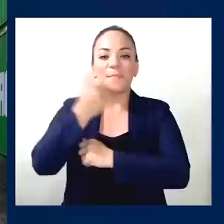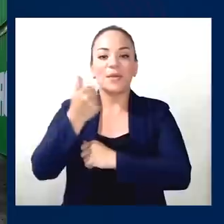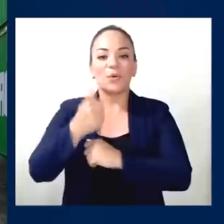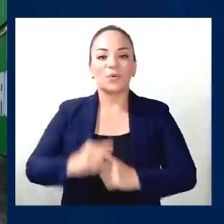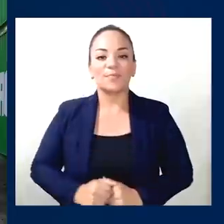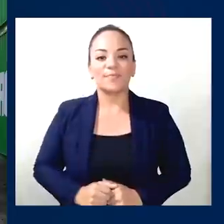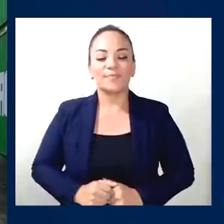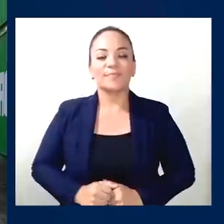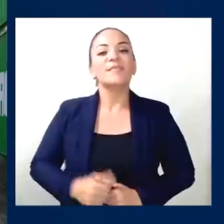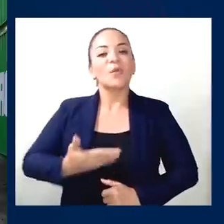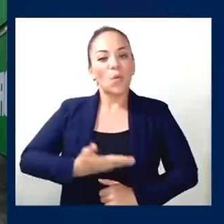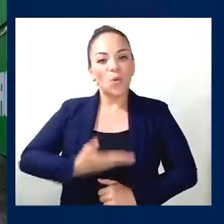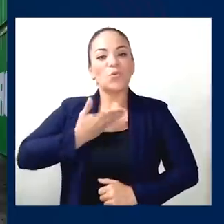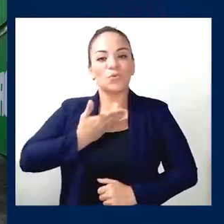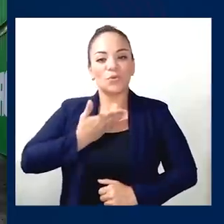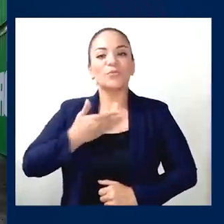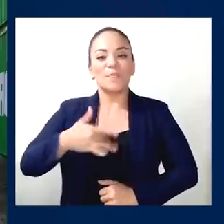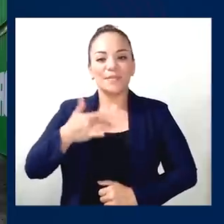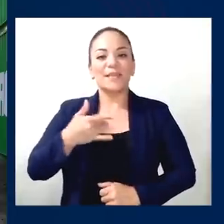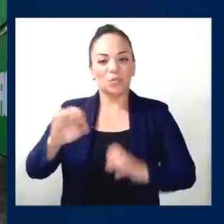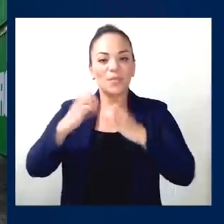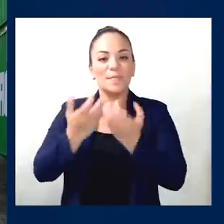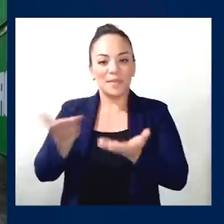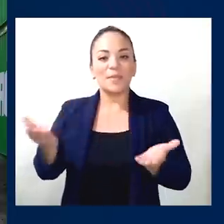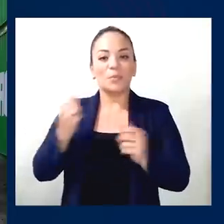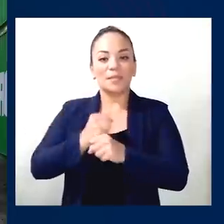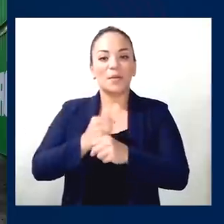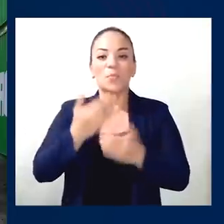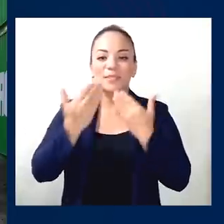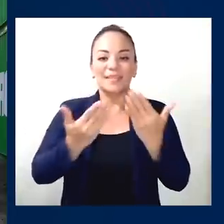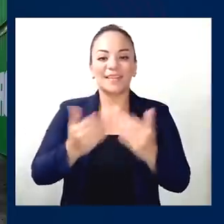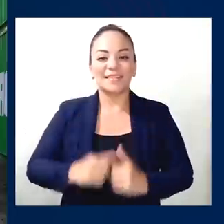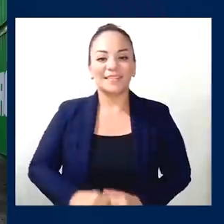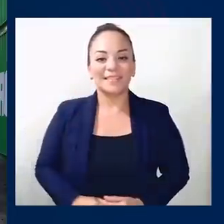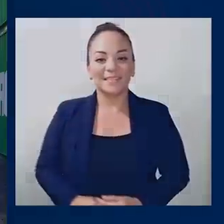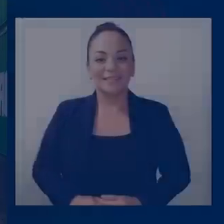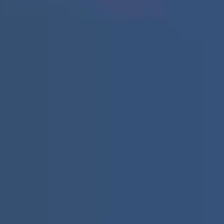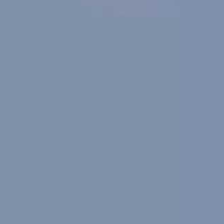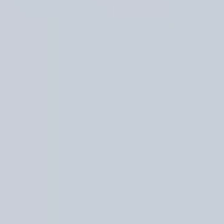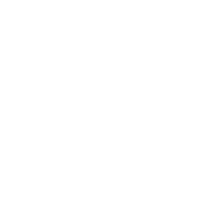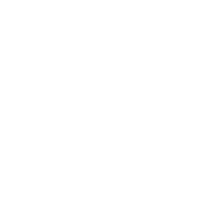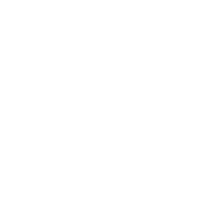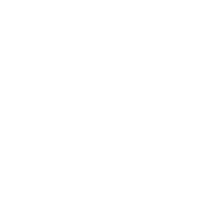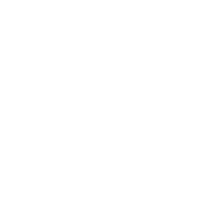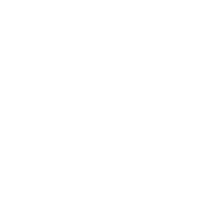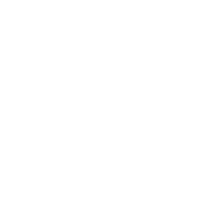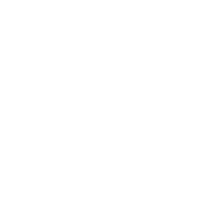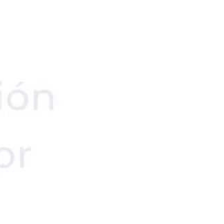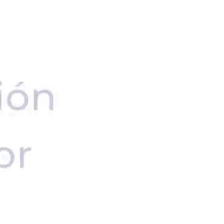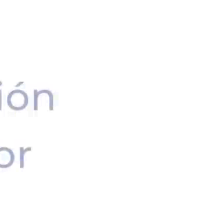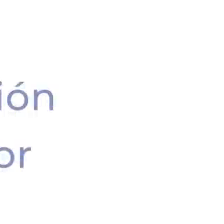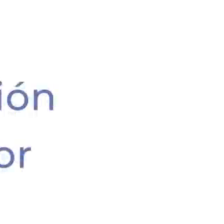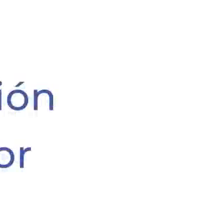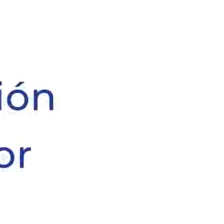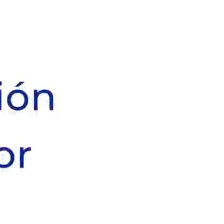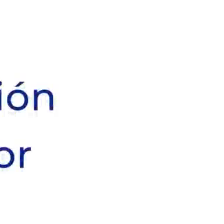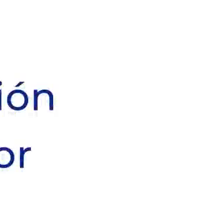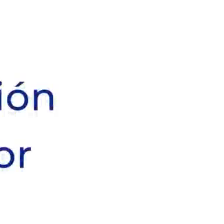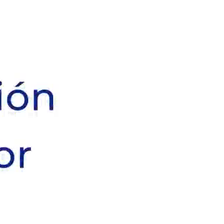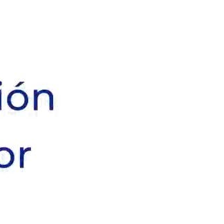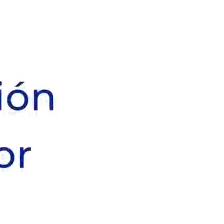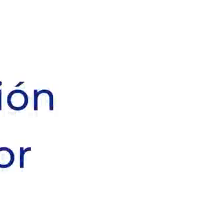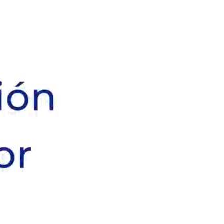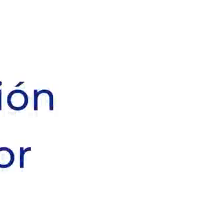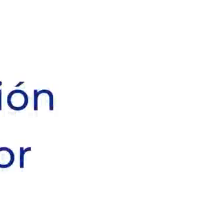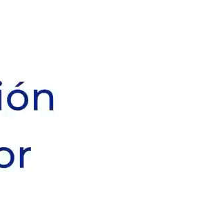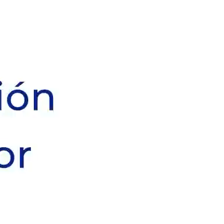un país mejor. Orgulloso me siento de este equipo. Muchas gracias. Costa Rica tiene un firme propósito.